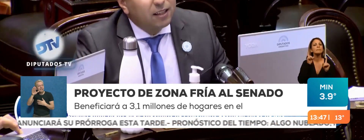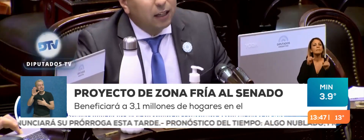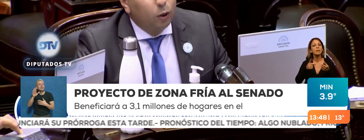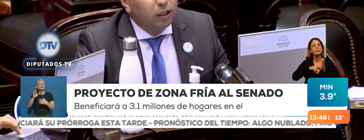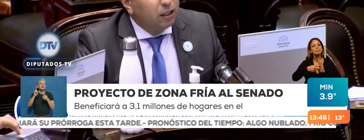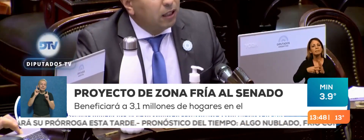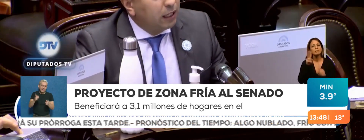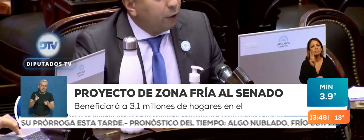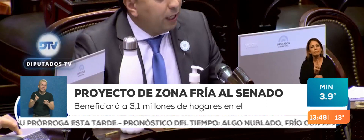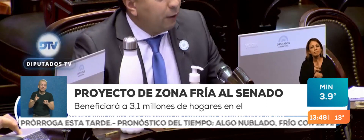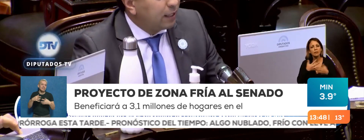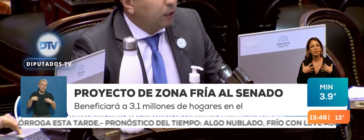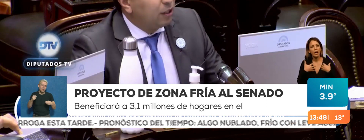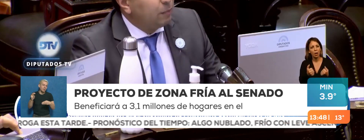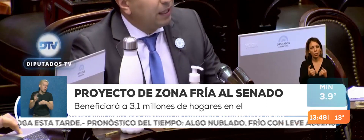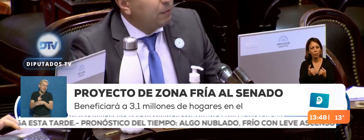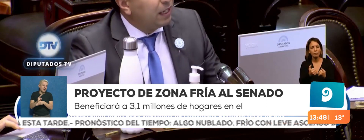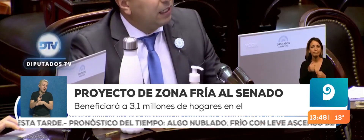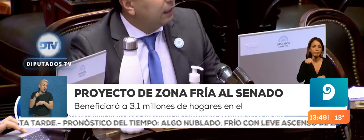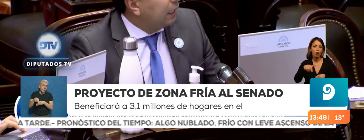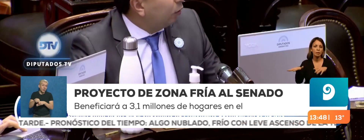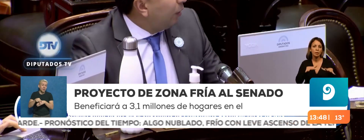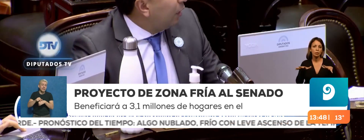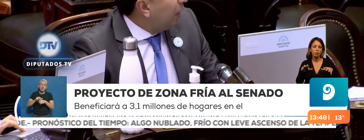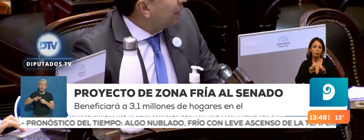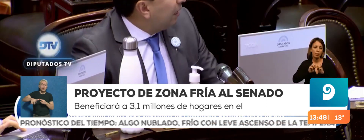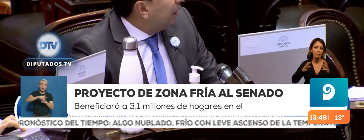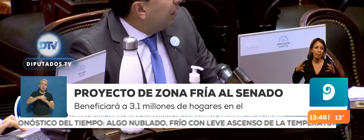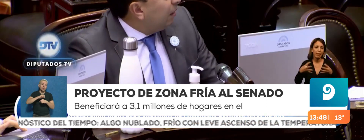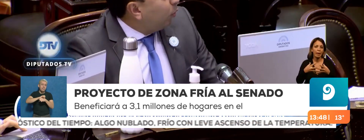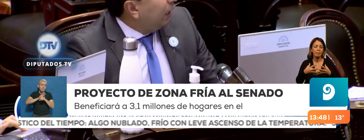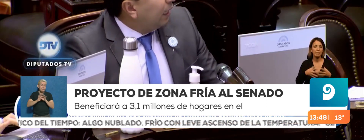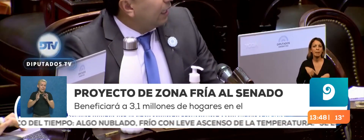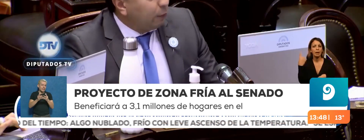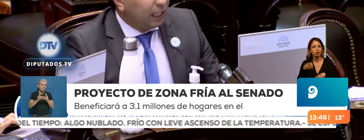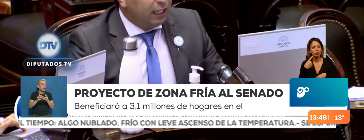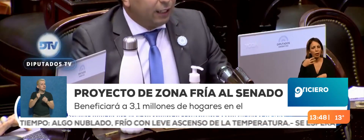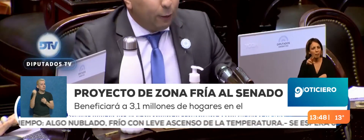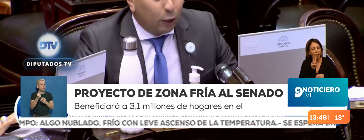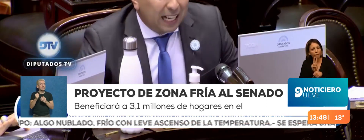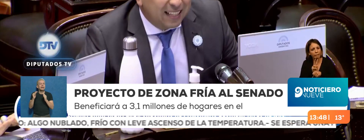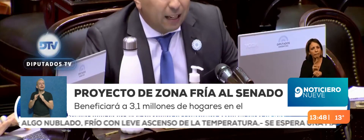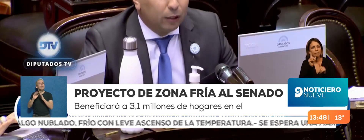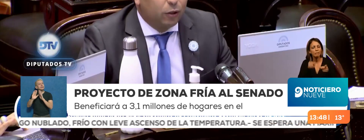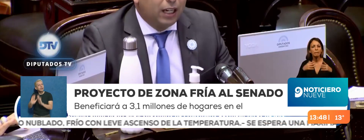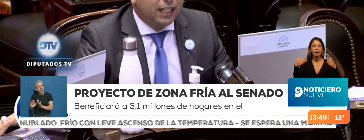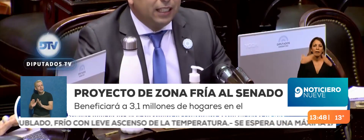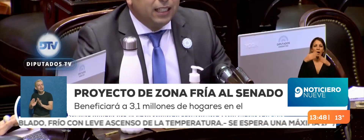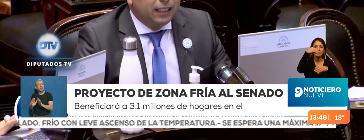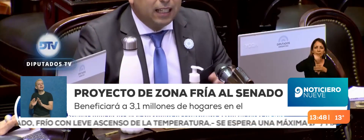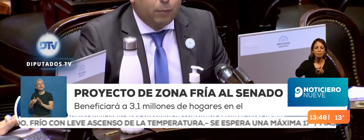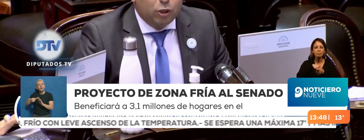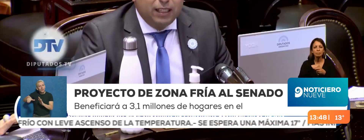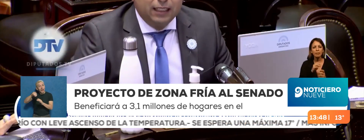la salud, que hoy día en una situación de pandemia tanto bien nos hace poder estar que nuestras casas y nuestros